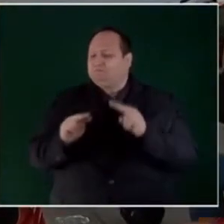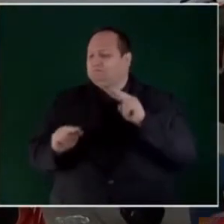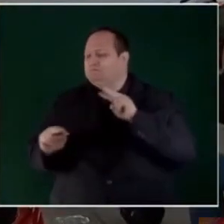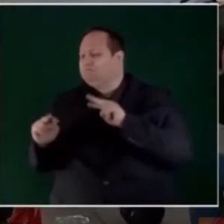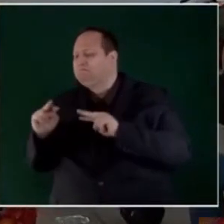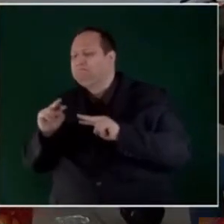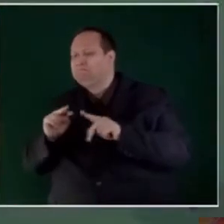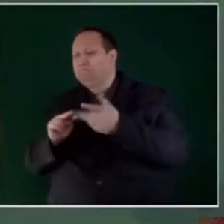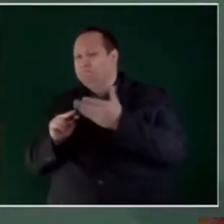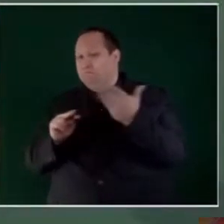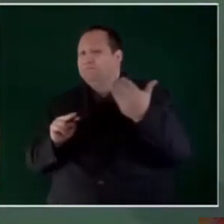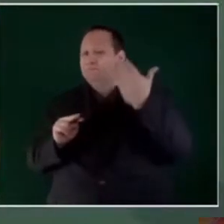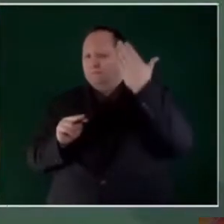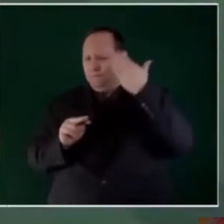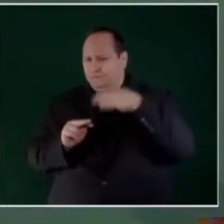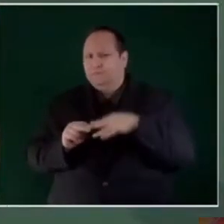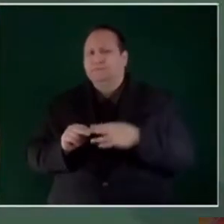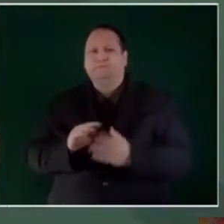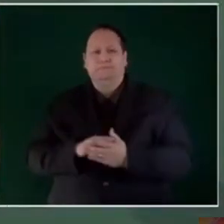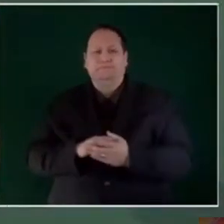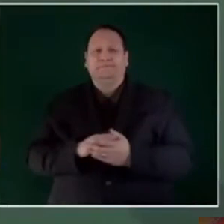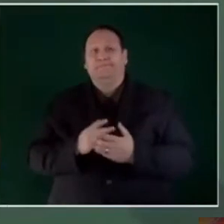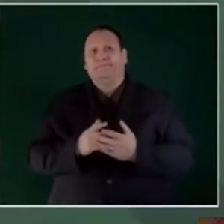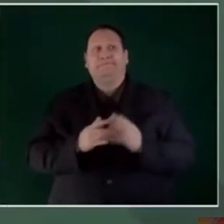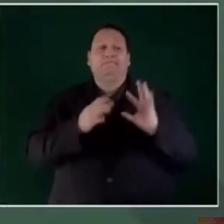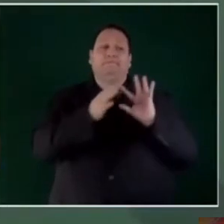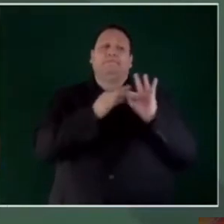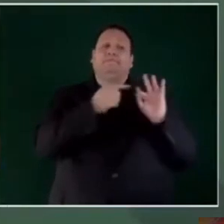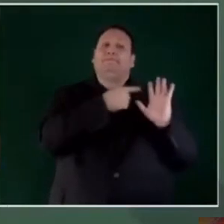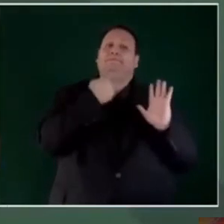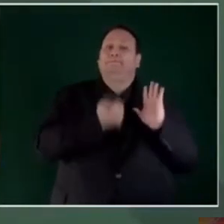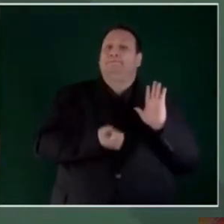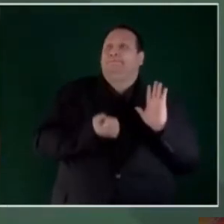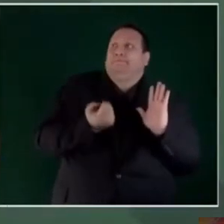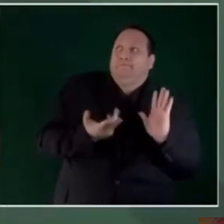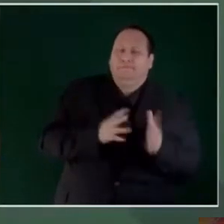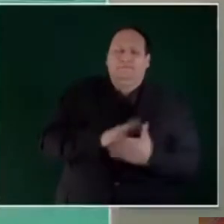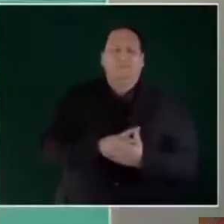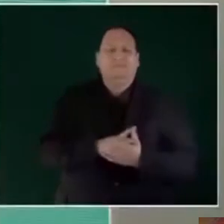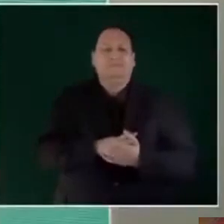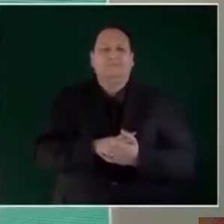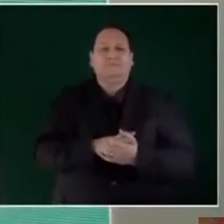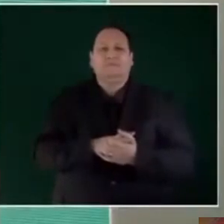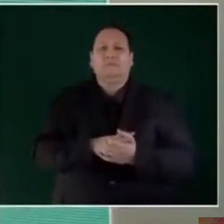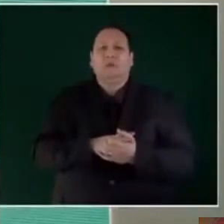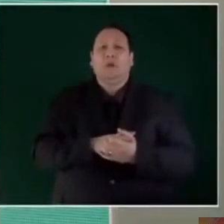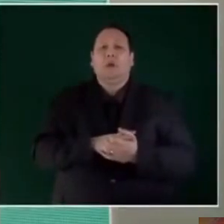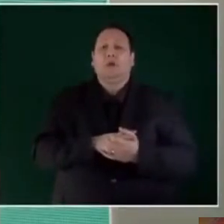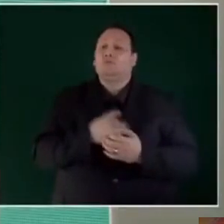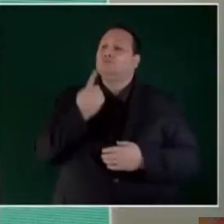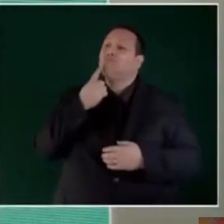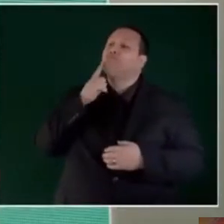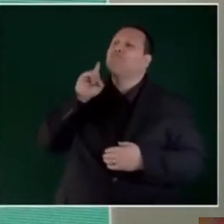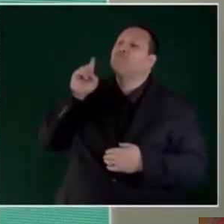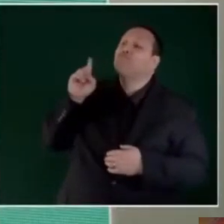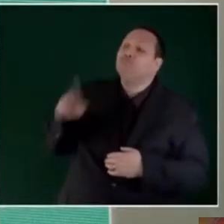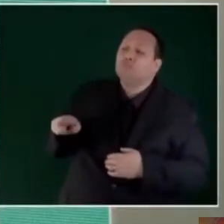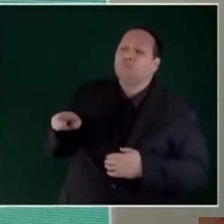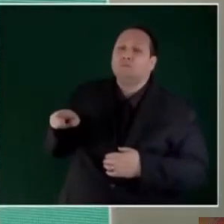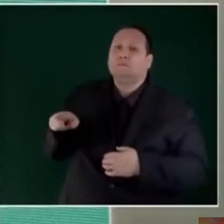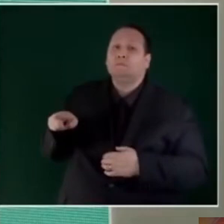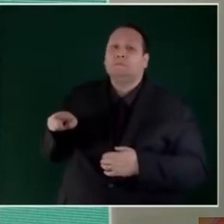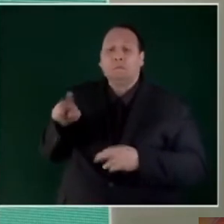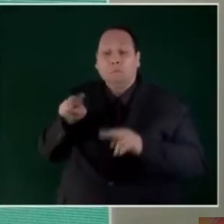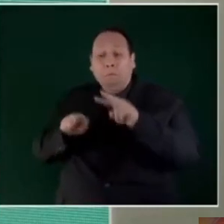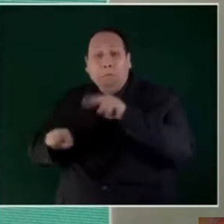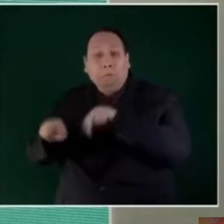saben el dicho según el cual orden dada no